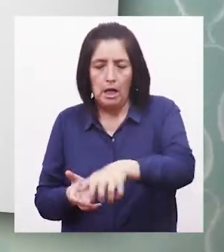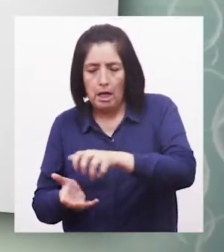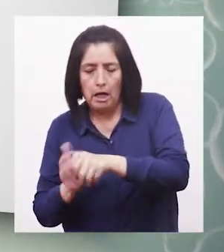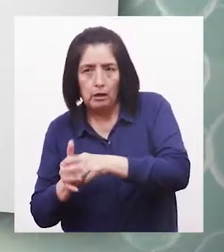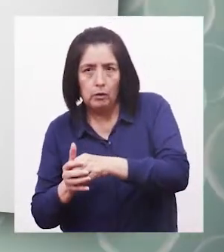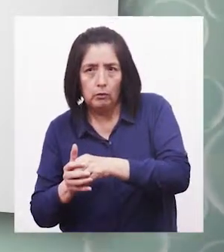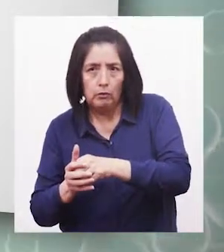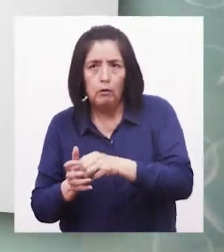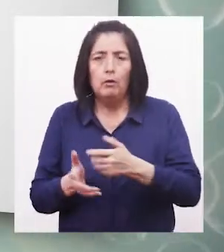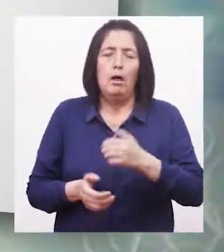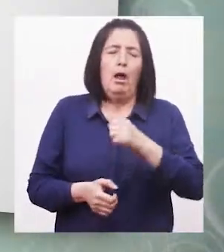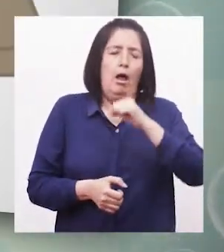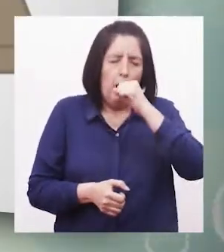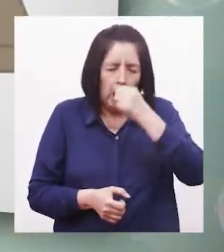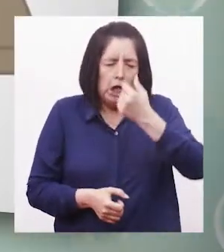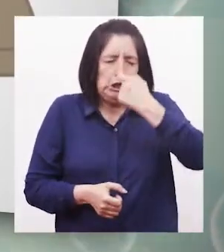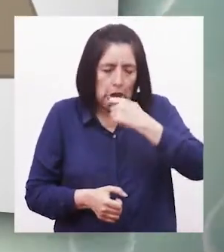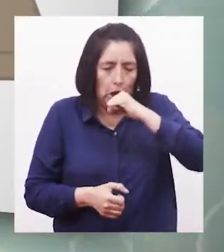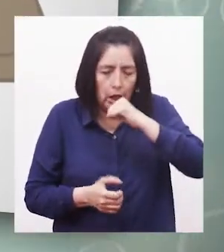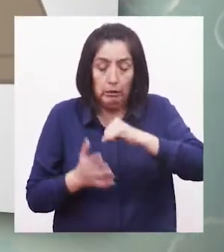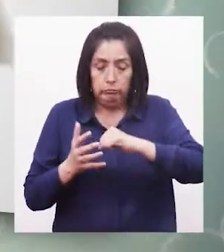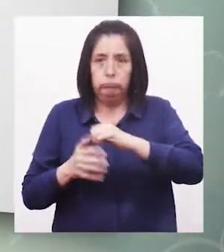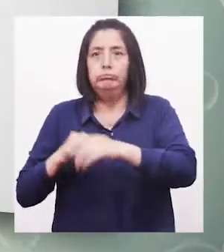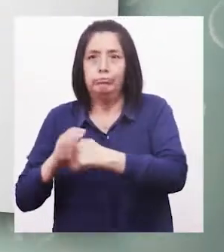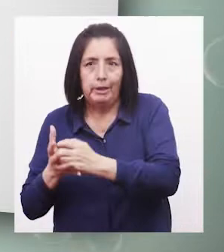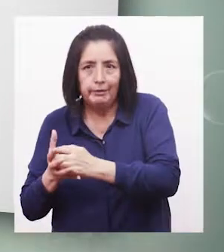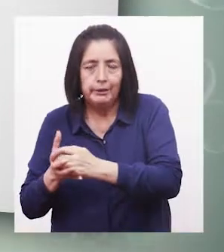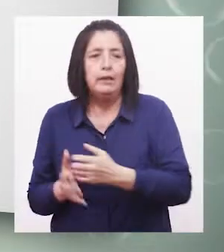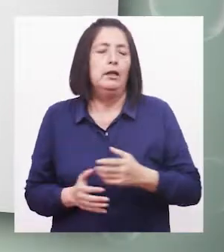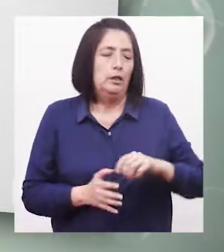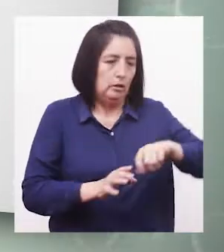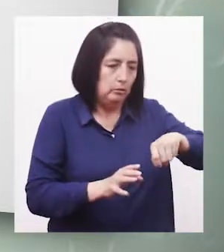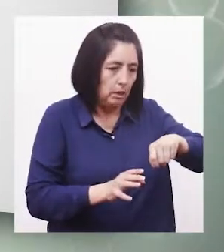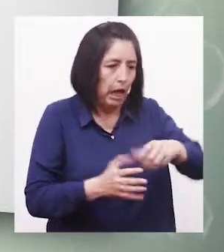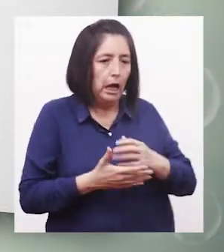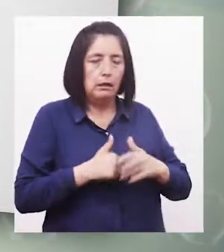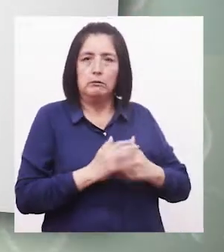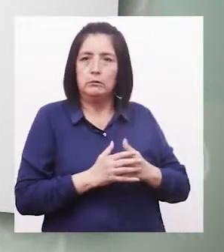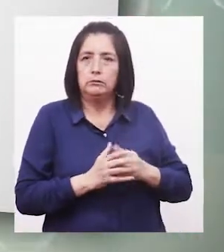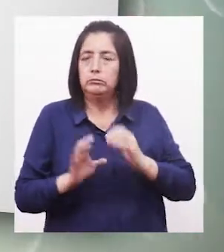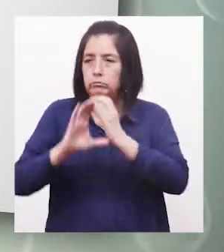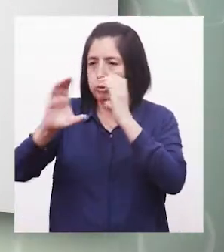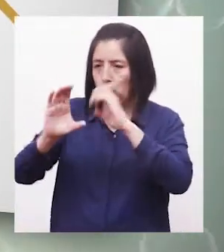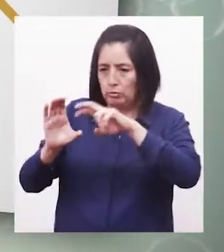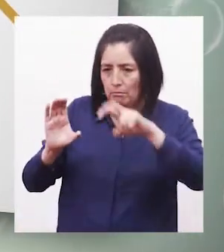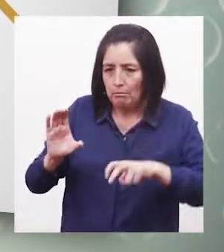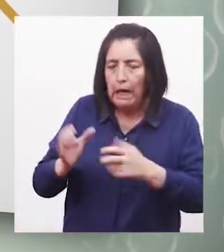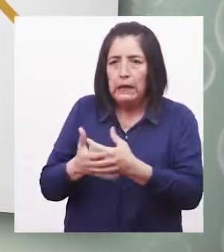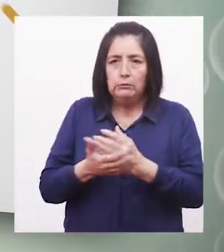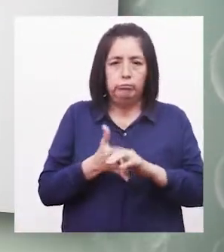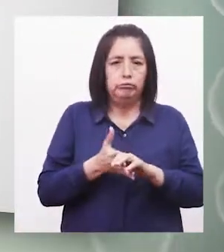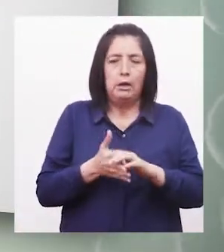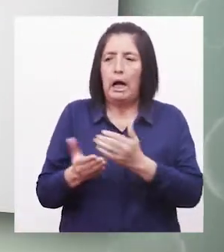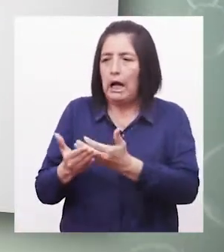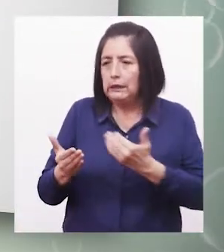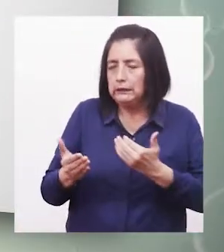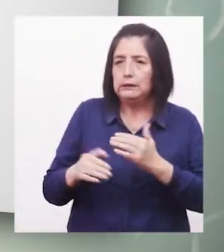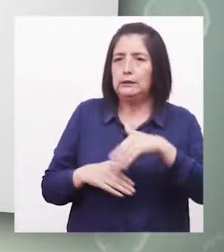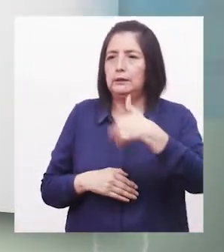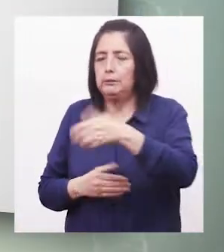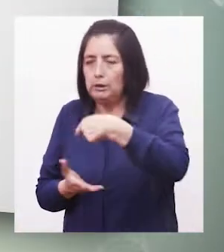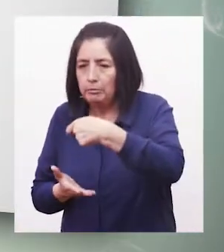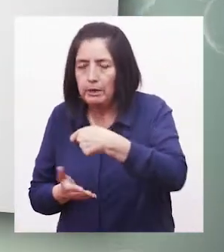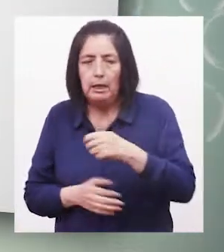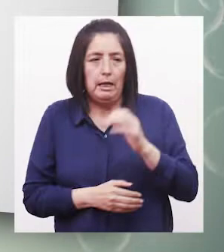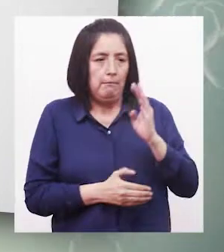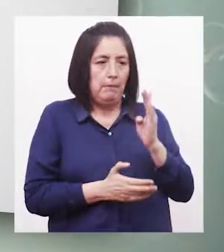después de toser y estornudar Antes de preparar alimentos Después de bajar del transporte público Antes y después de comer Después de ir